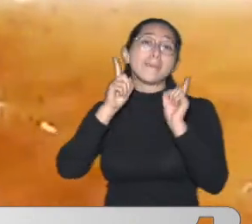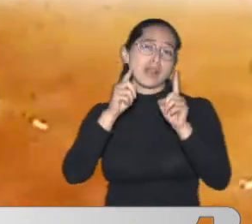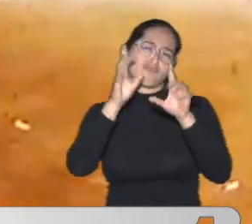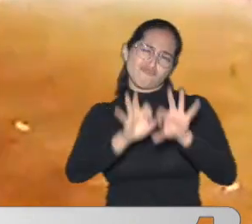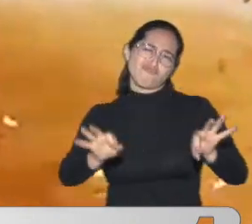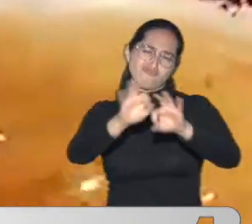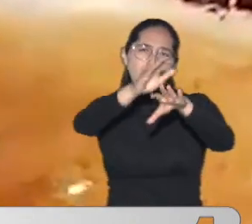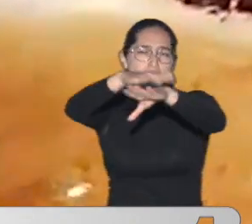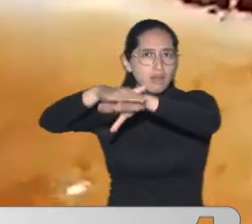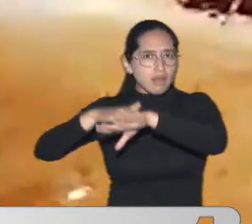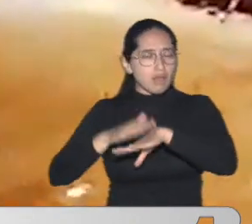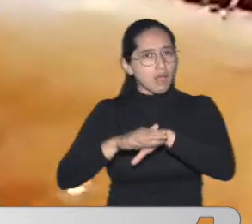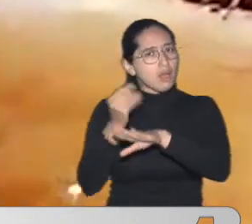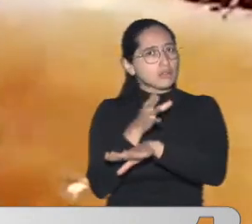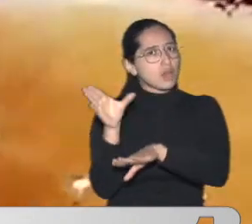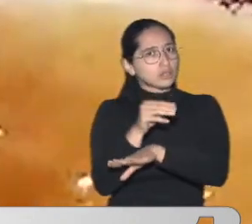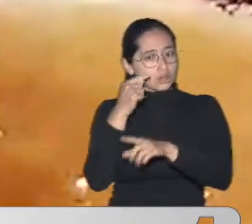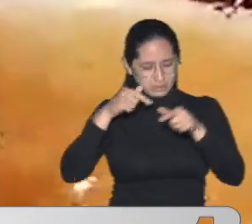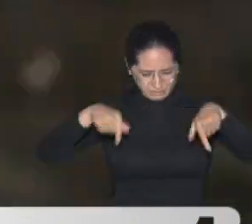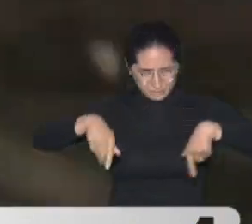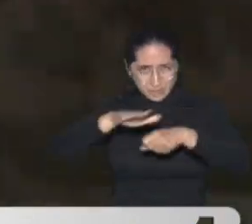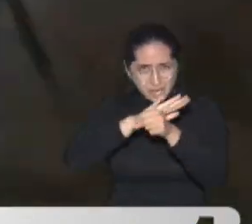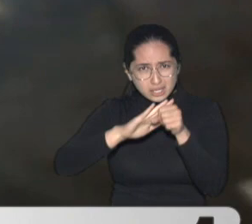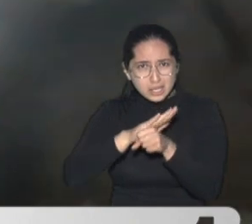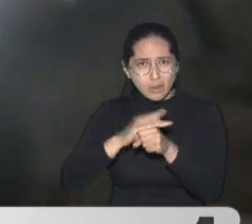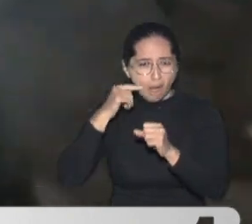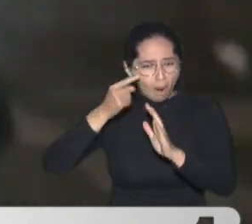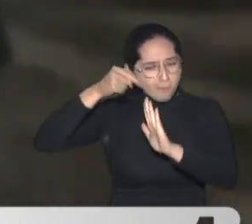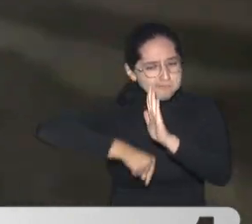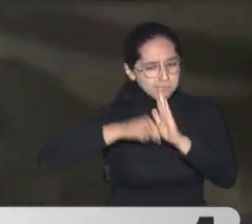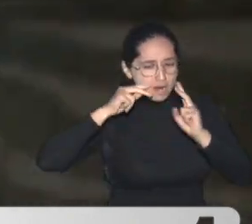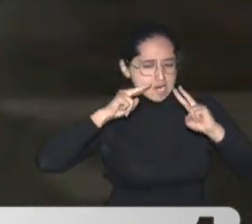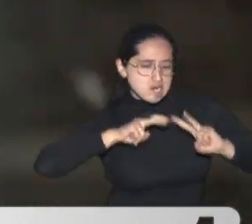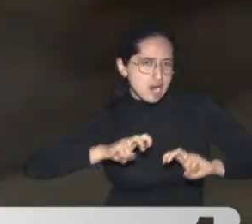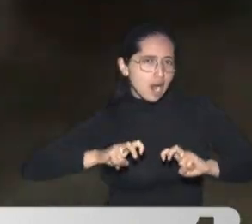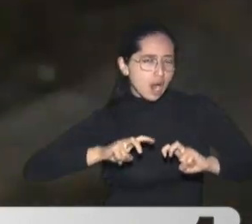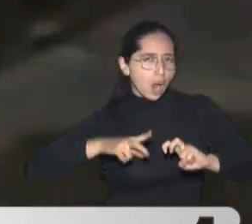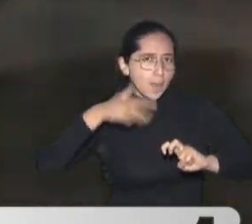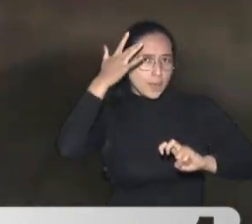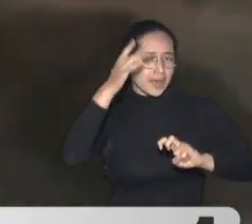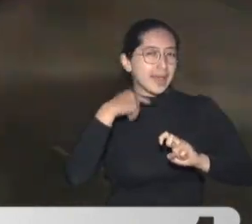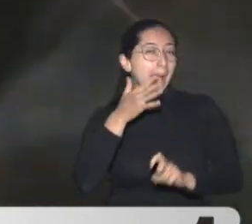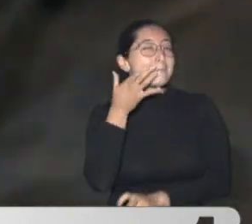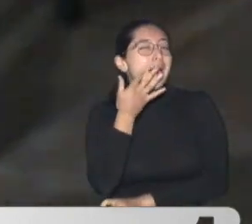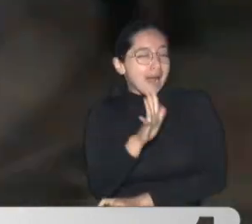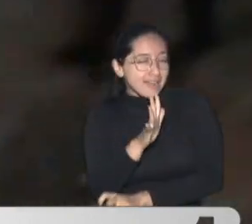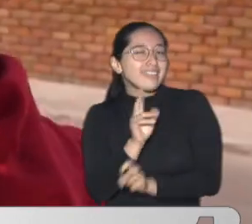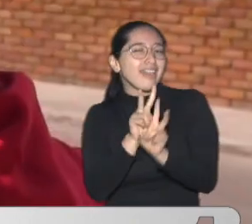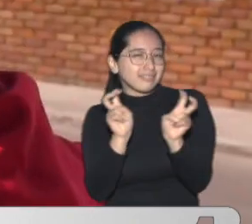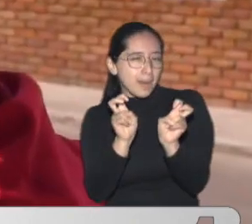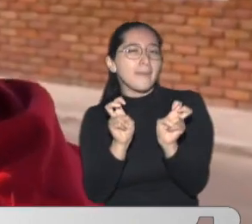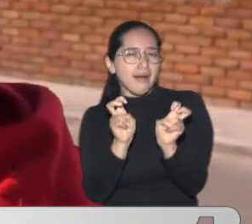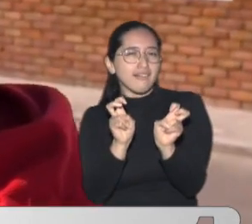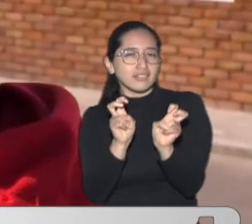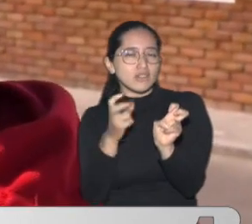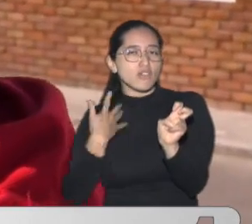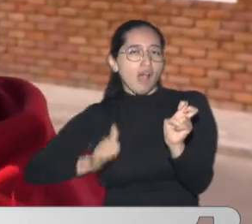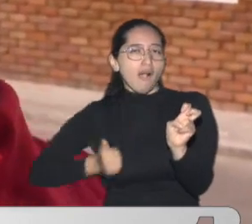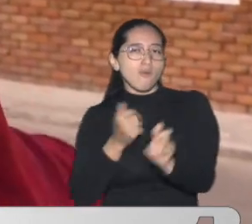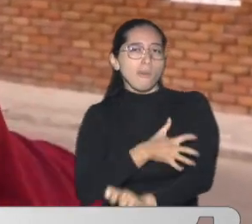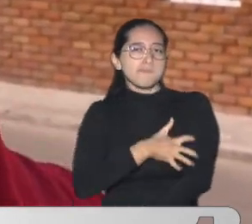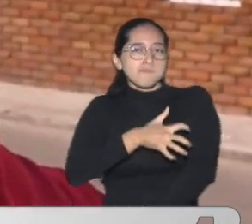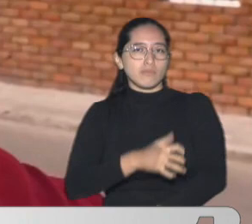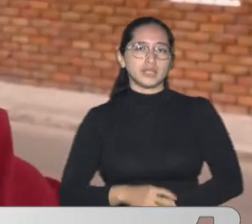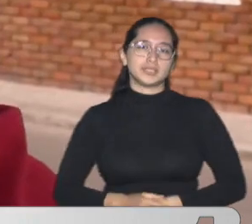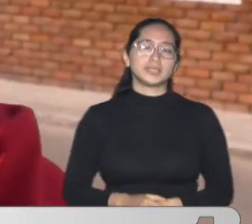Investiguen Este caso A fondo Porque ellos afirman Que se trata De un abuso De autoridad Nosotros Estábamos